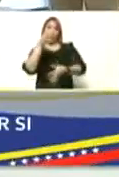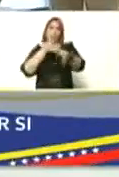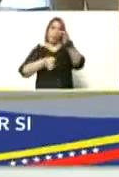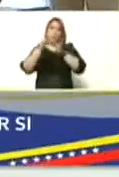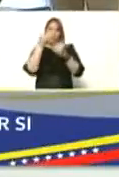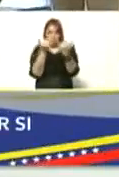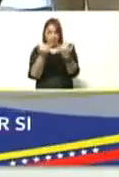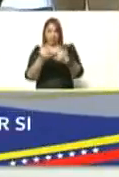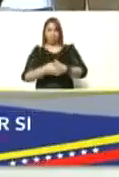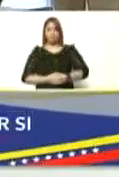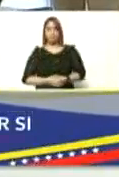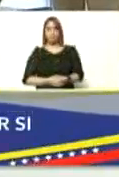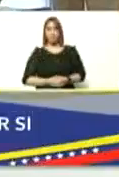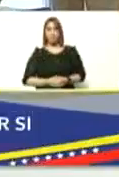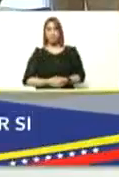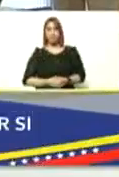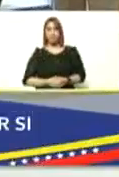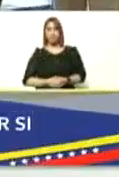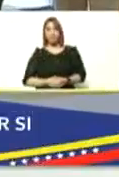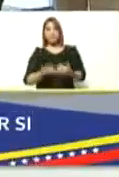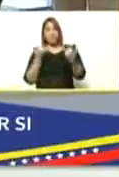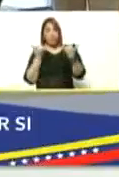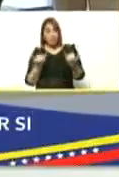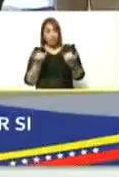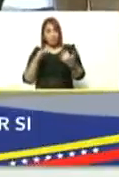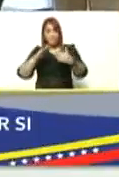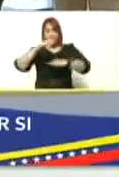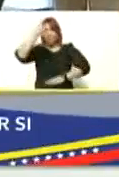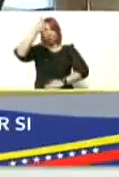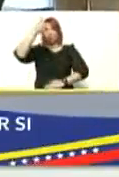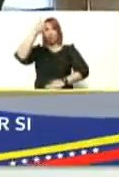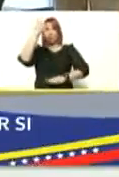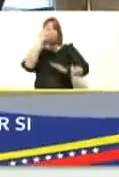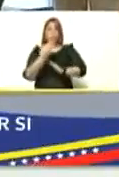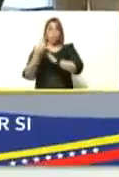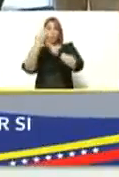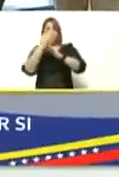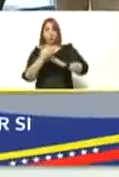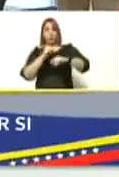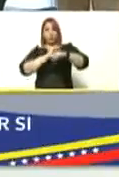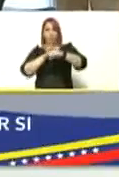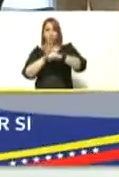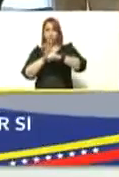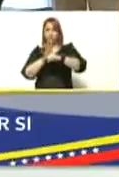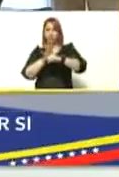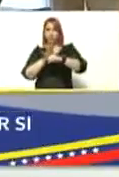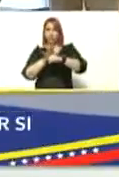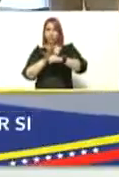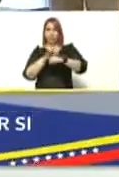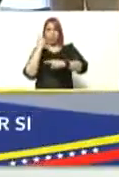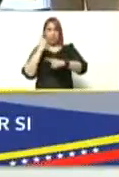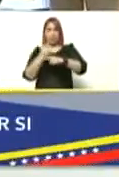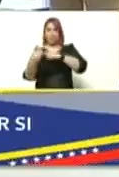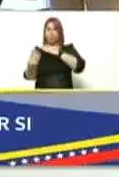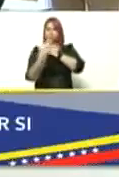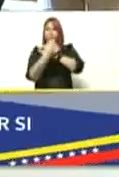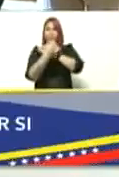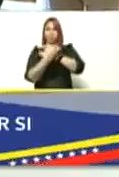ahora la mayor protección para el coronavirus es cuidarse